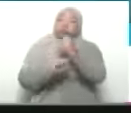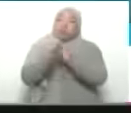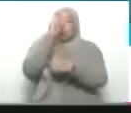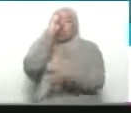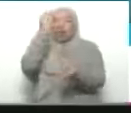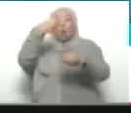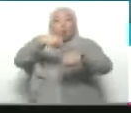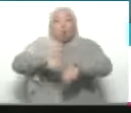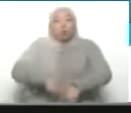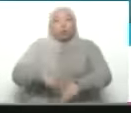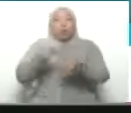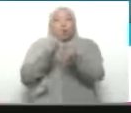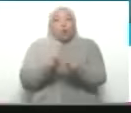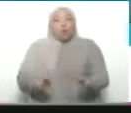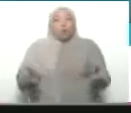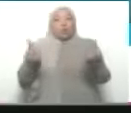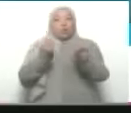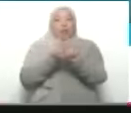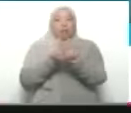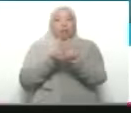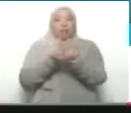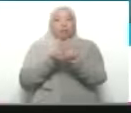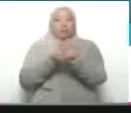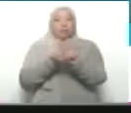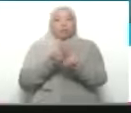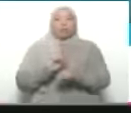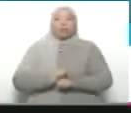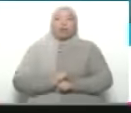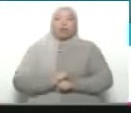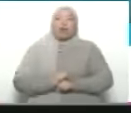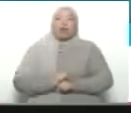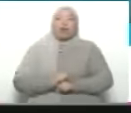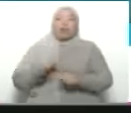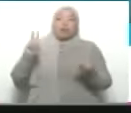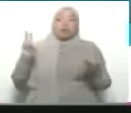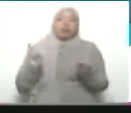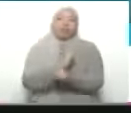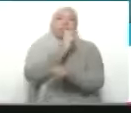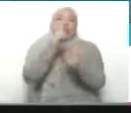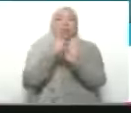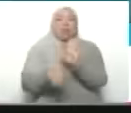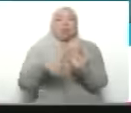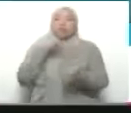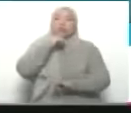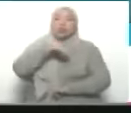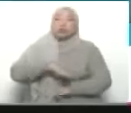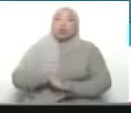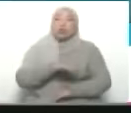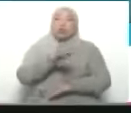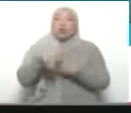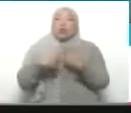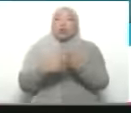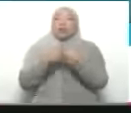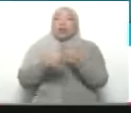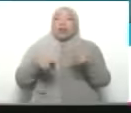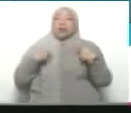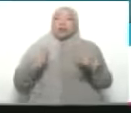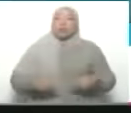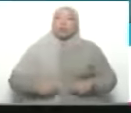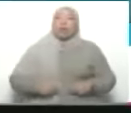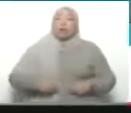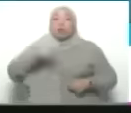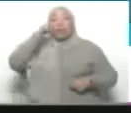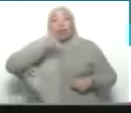acuerdo de las Naciones Unidas. de la violación permanente de los derechos históricos, de los derechos humanos